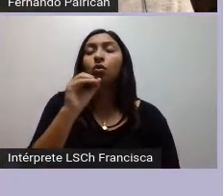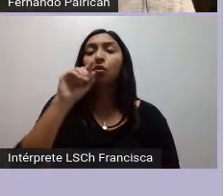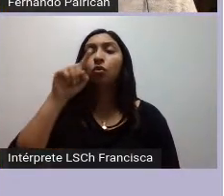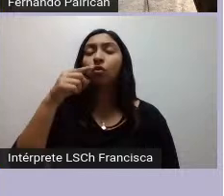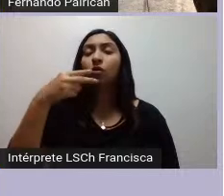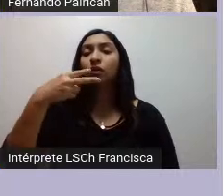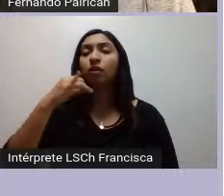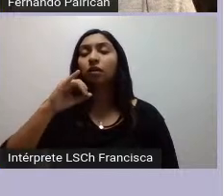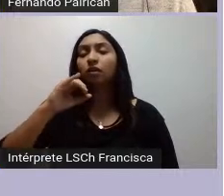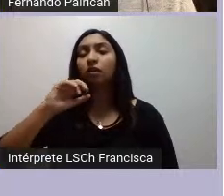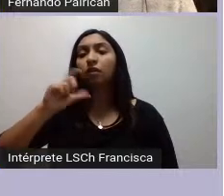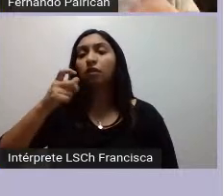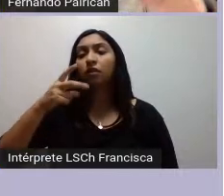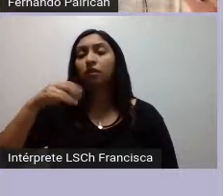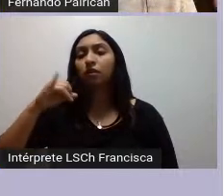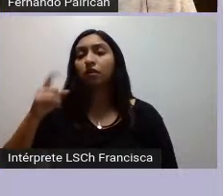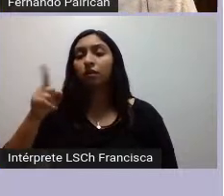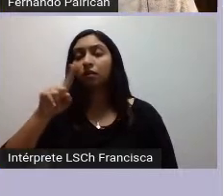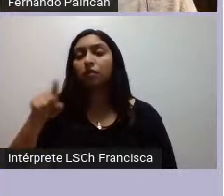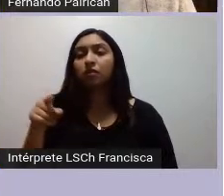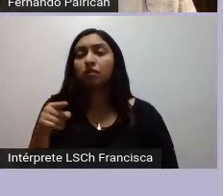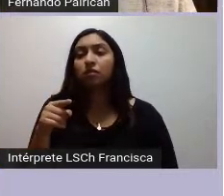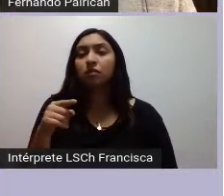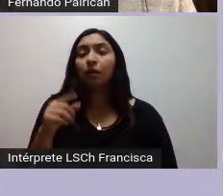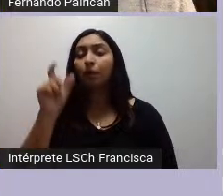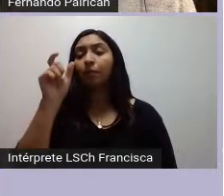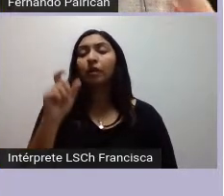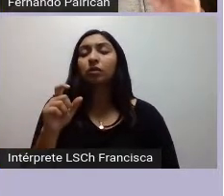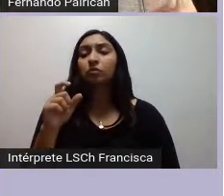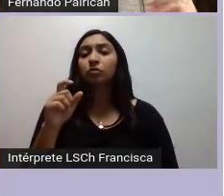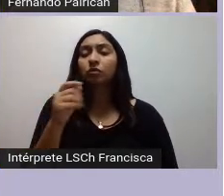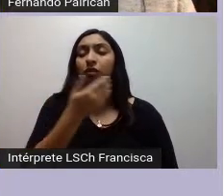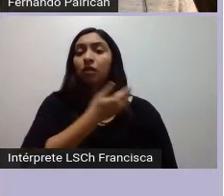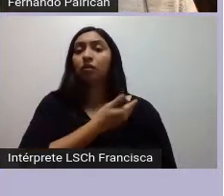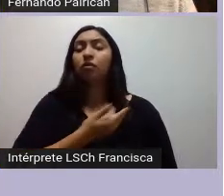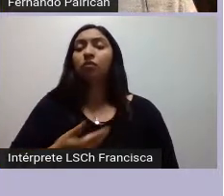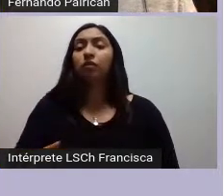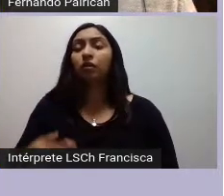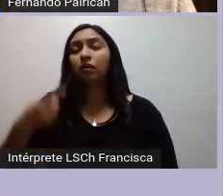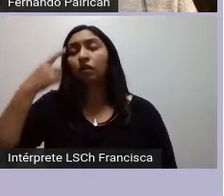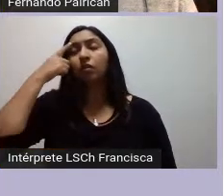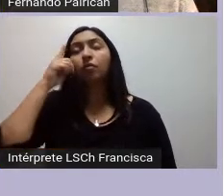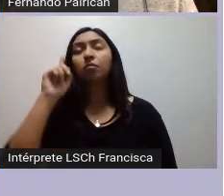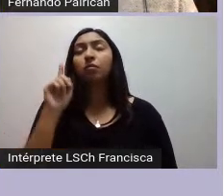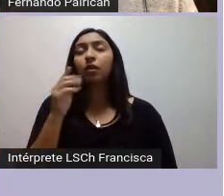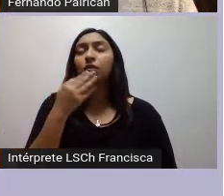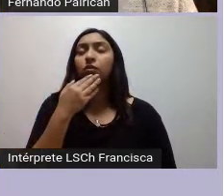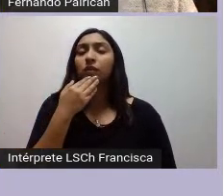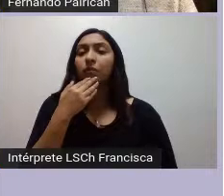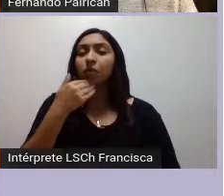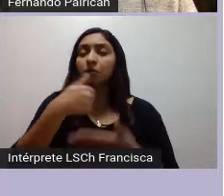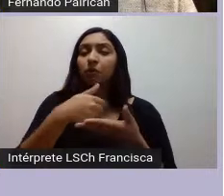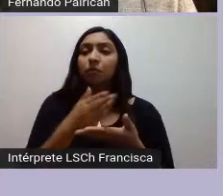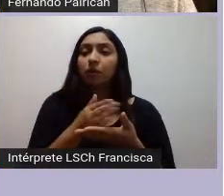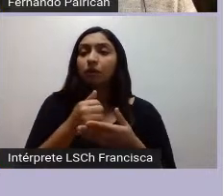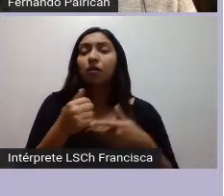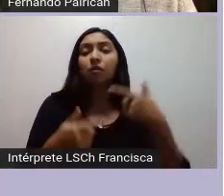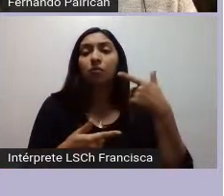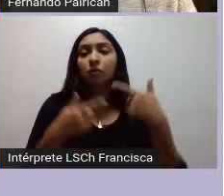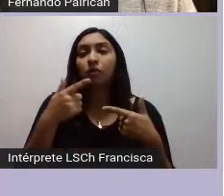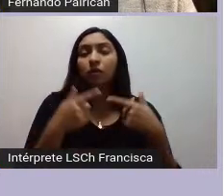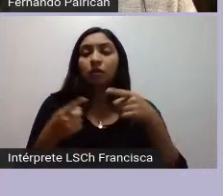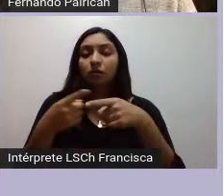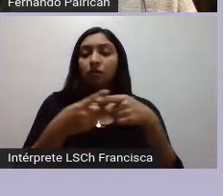de la civilización o sea del imperio español pero que preparaba políticamente a su sociedad para